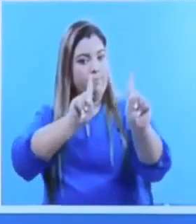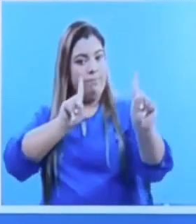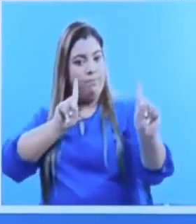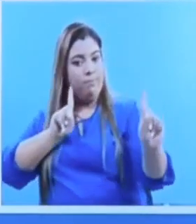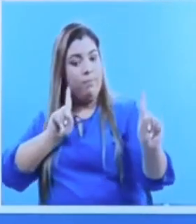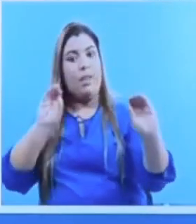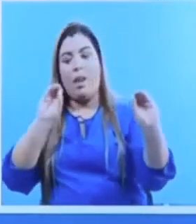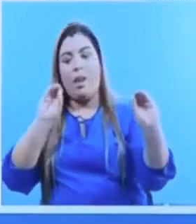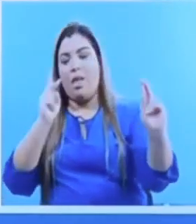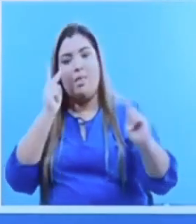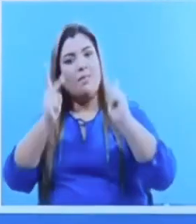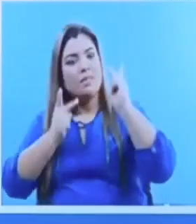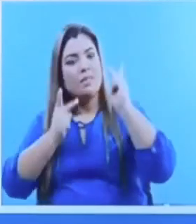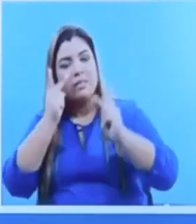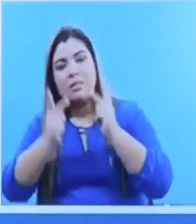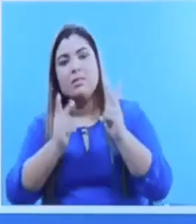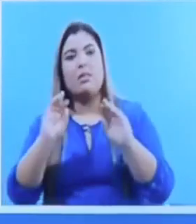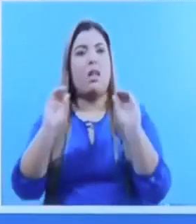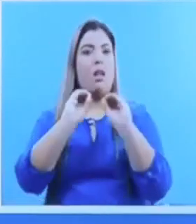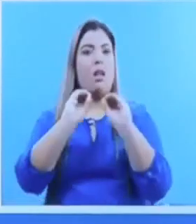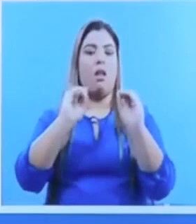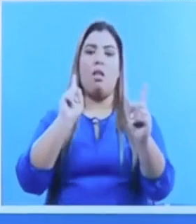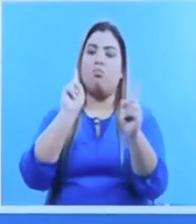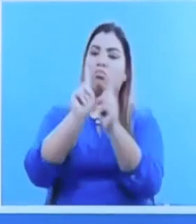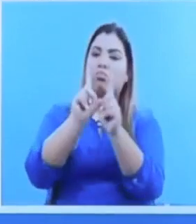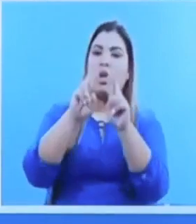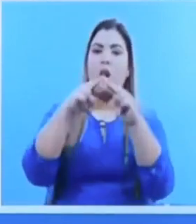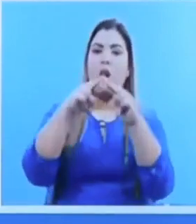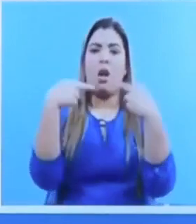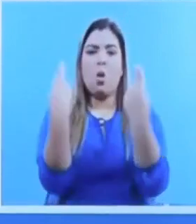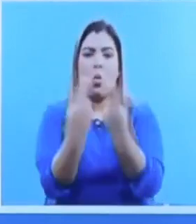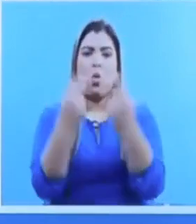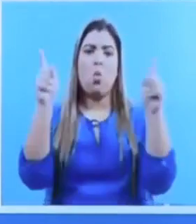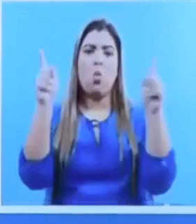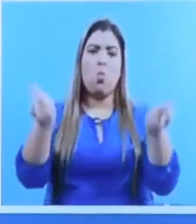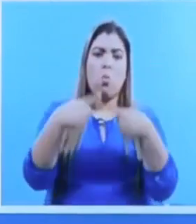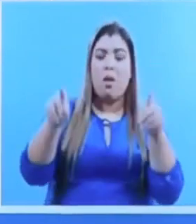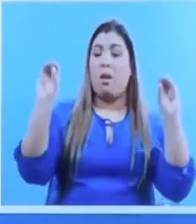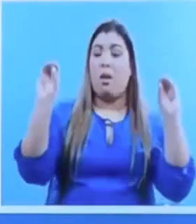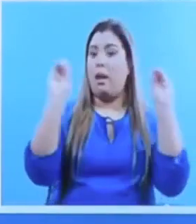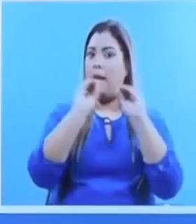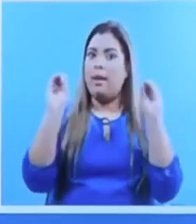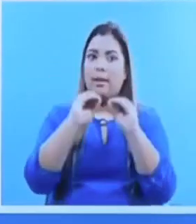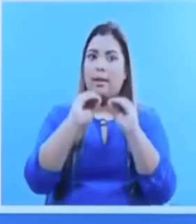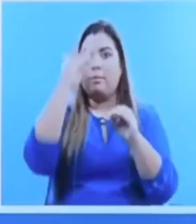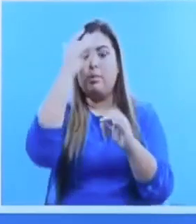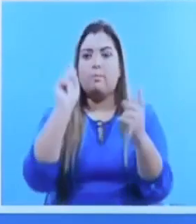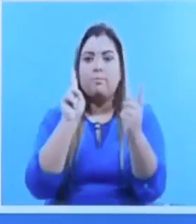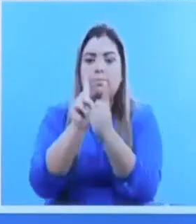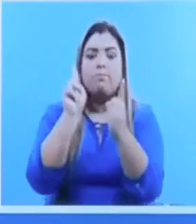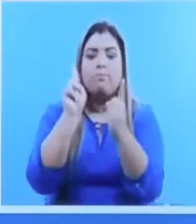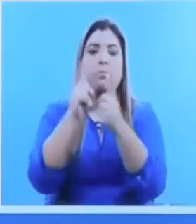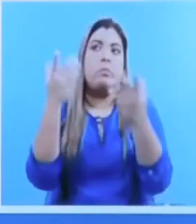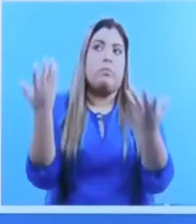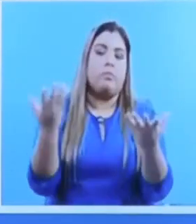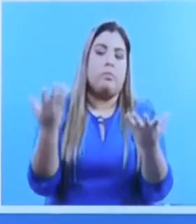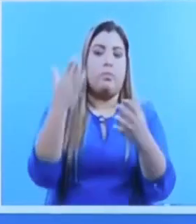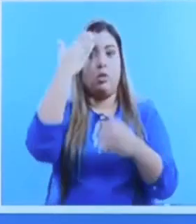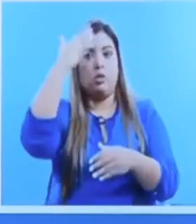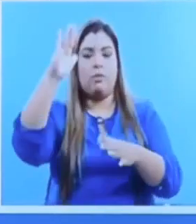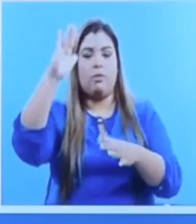ha observado que, al mantener esta distancia, la reducción del contagio puede ser de cerca de la tercera,